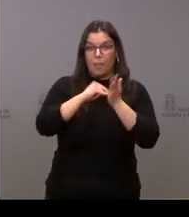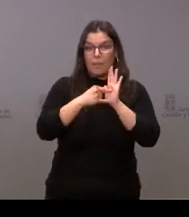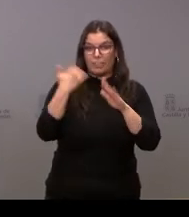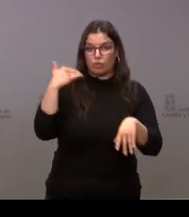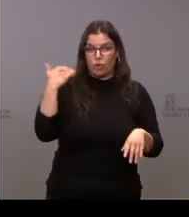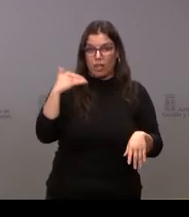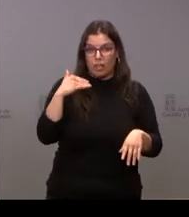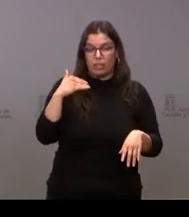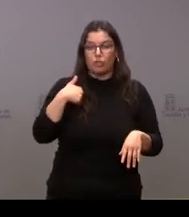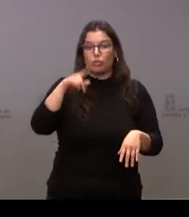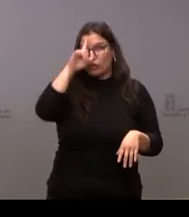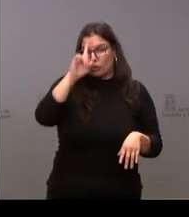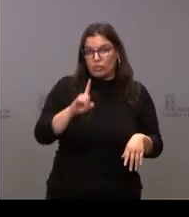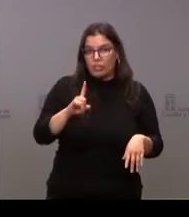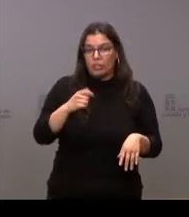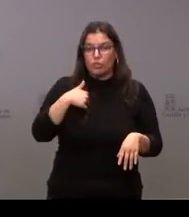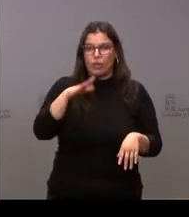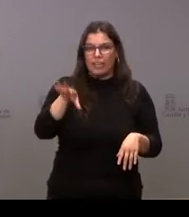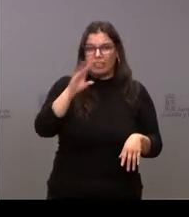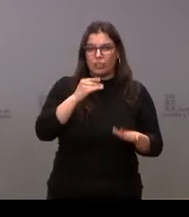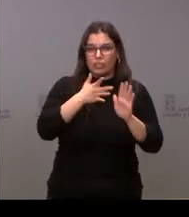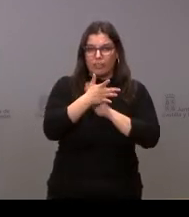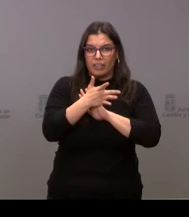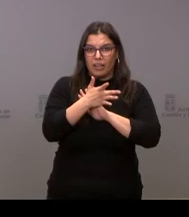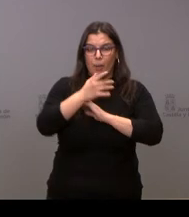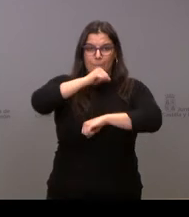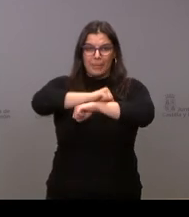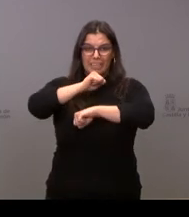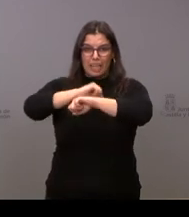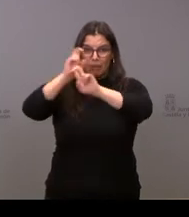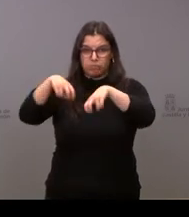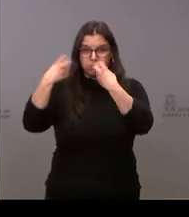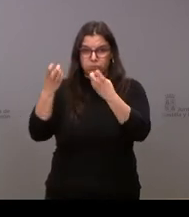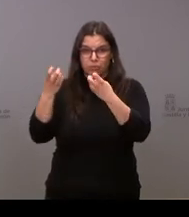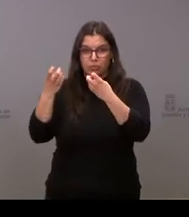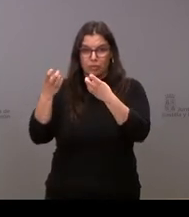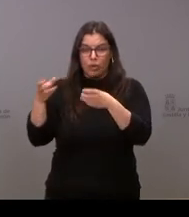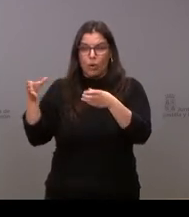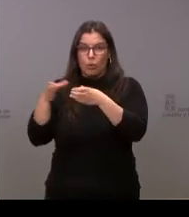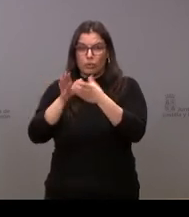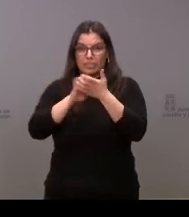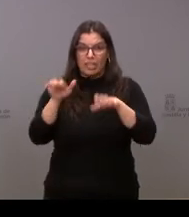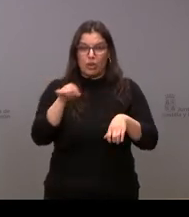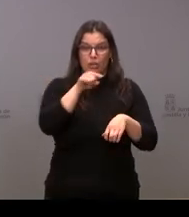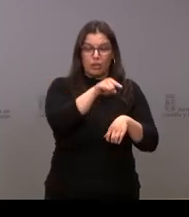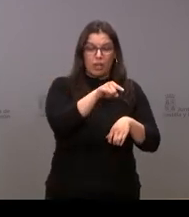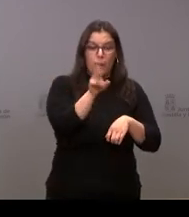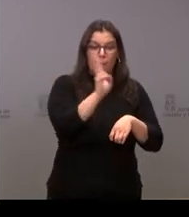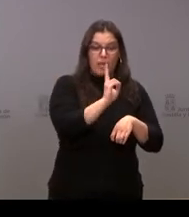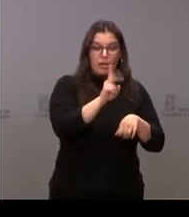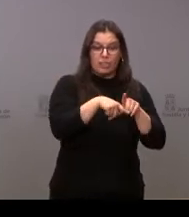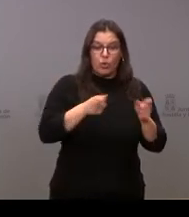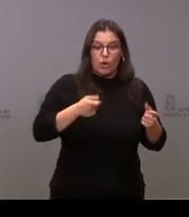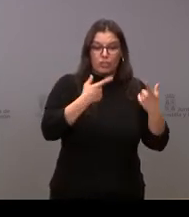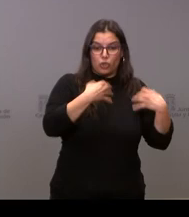entonces yo no sé si de esto yo tengo que deducir que cambiar las ventanas para la Junta en Valladolid es un gasto es ordinario y cambiar las ventanas de un polés pero